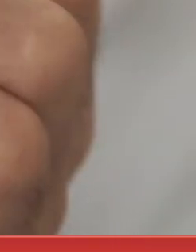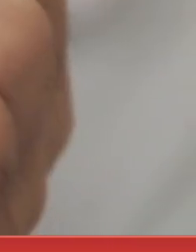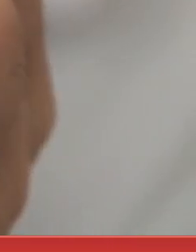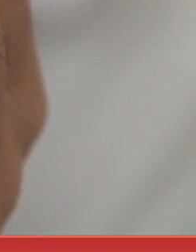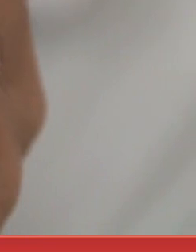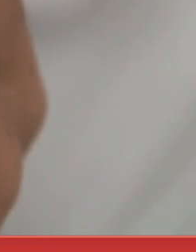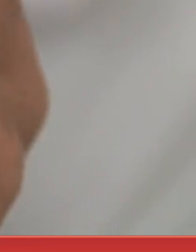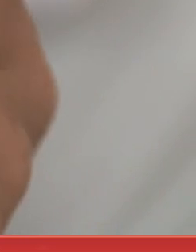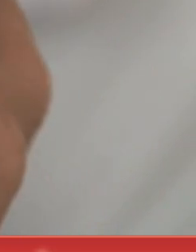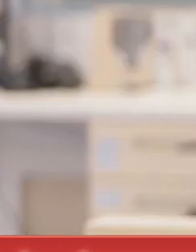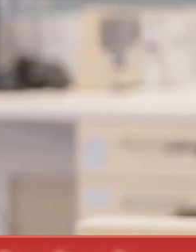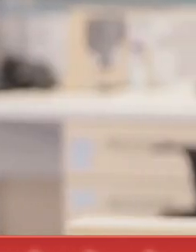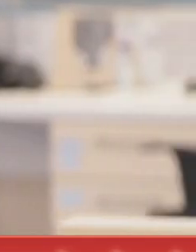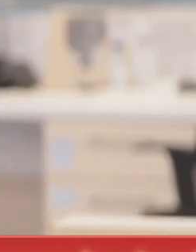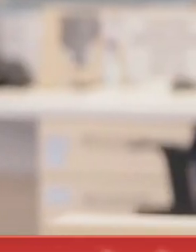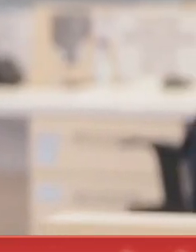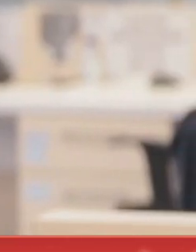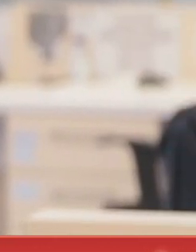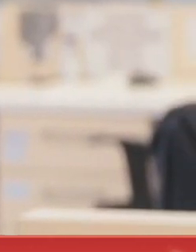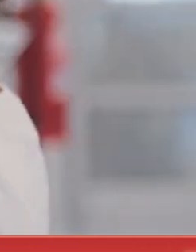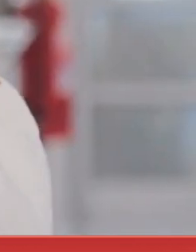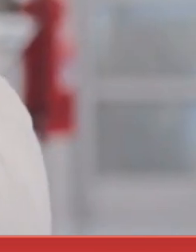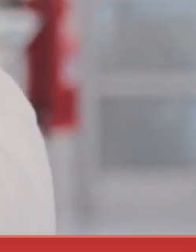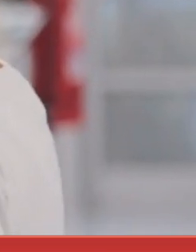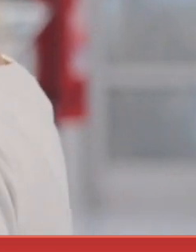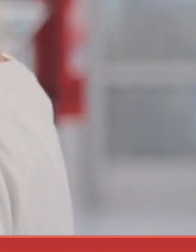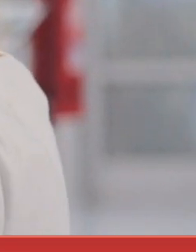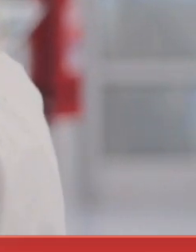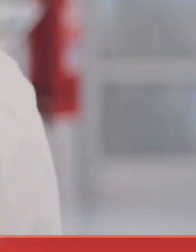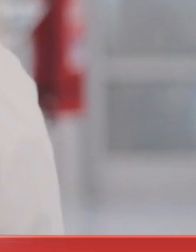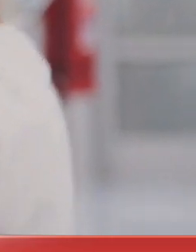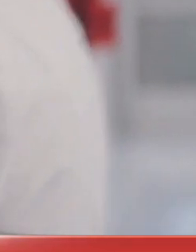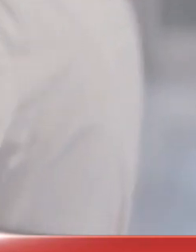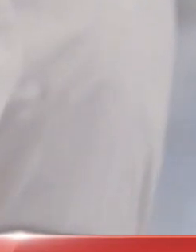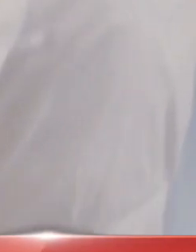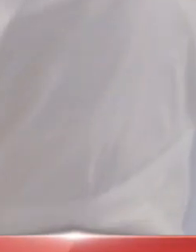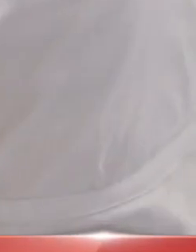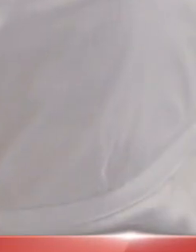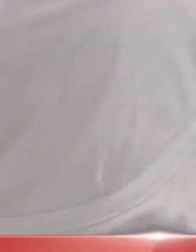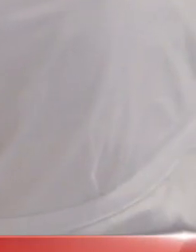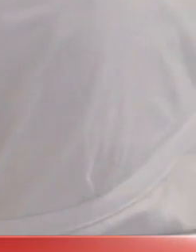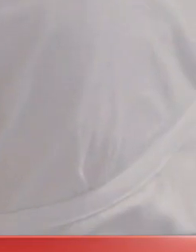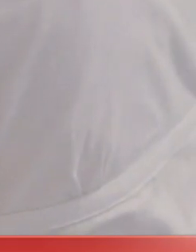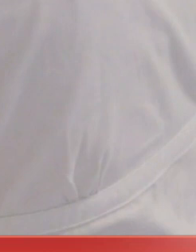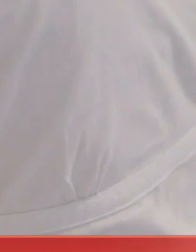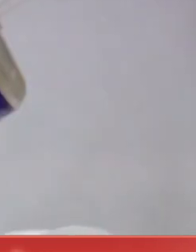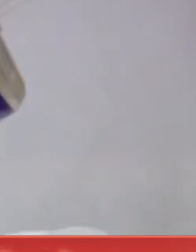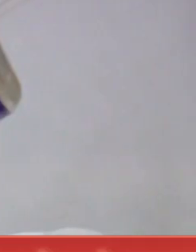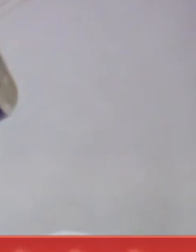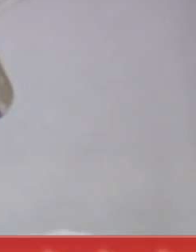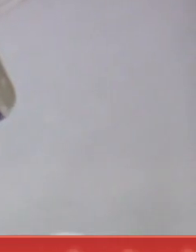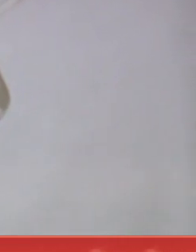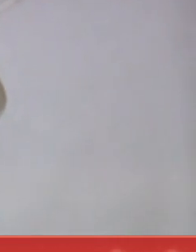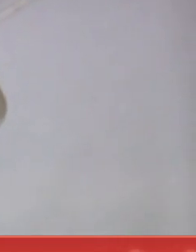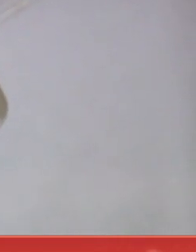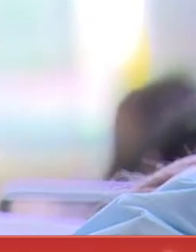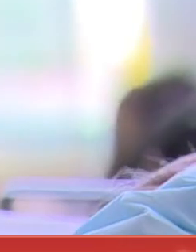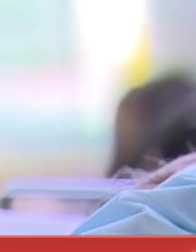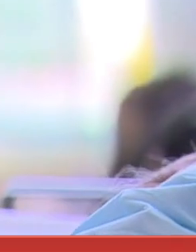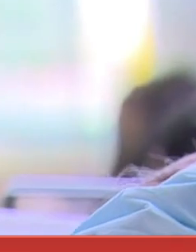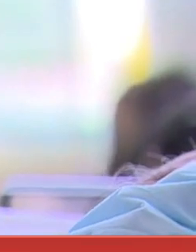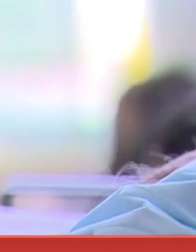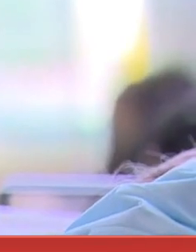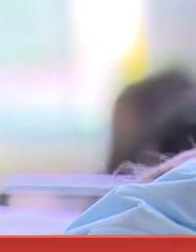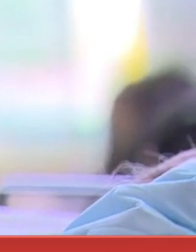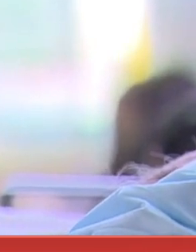que llega al 5% en la región metropolitana y al 7% a nivel nacional. Respecto a lo que va a pasar con la Comuna de Santiago